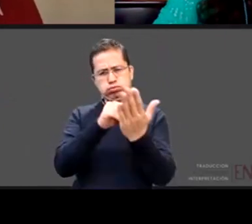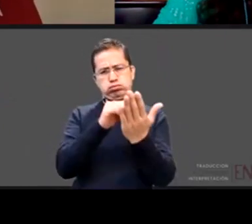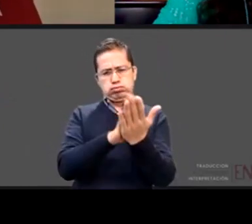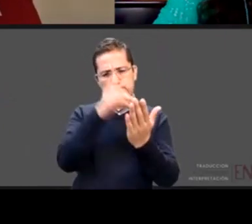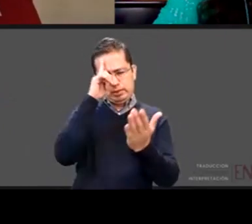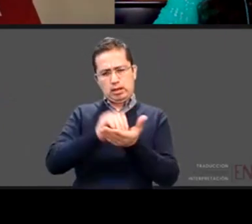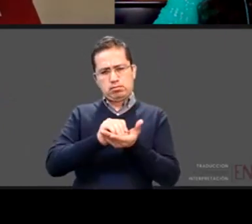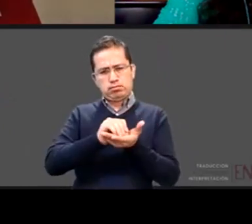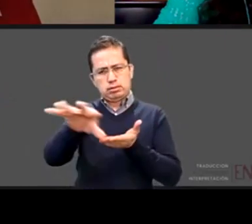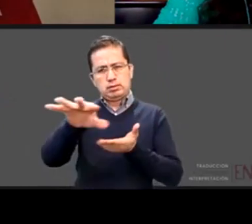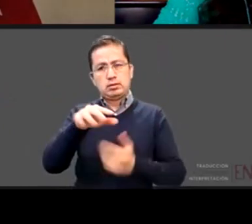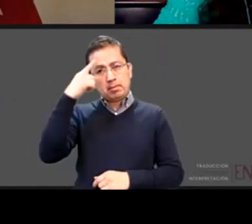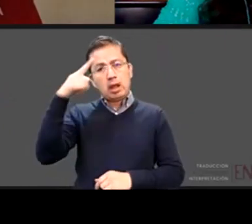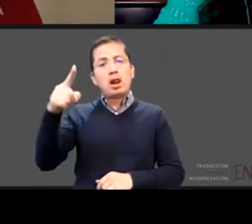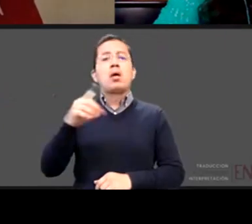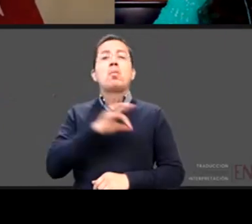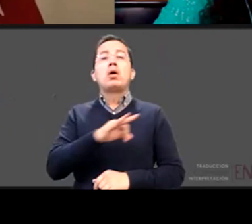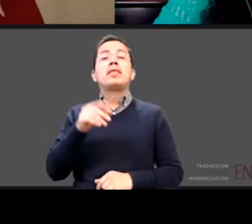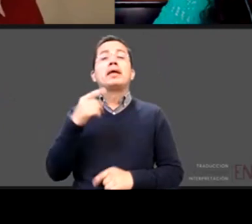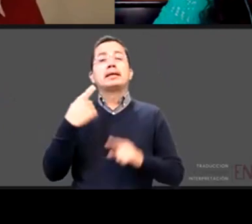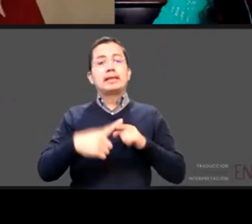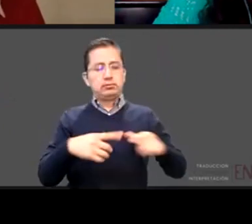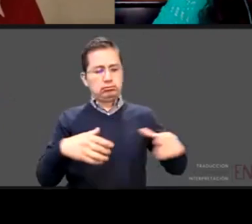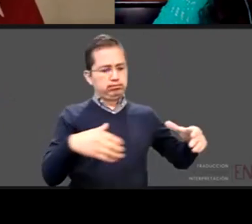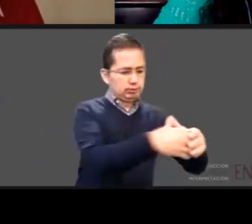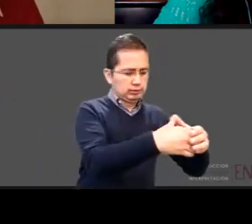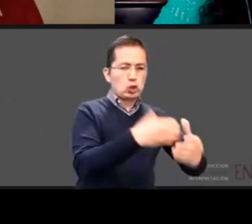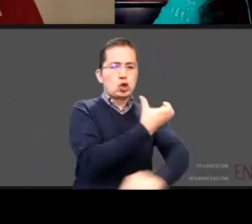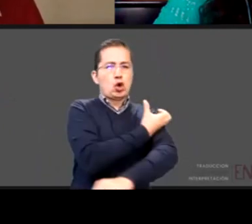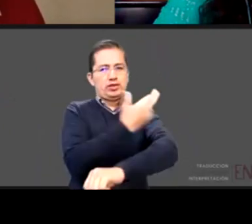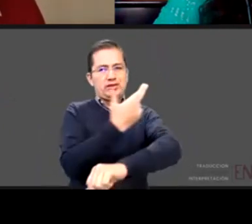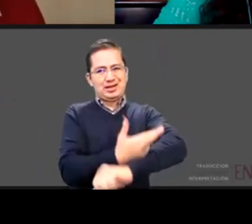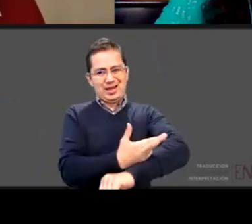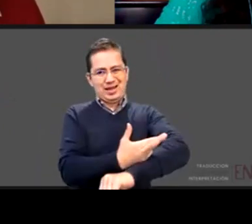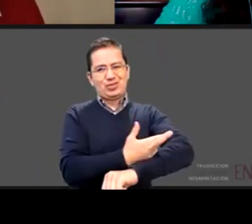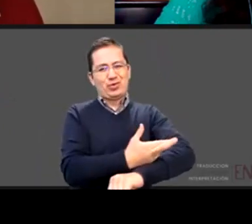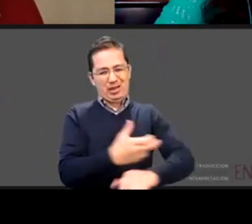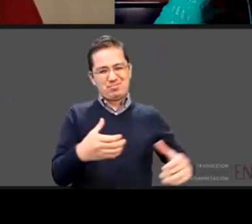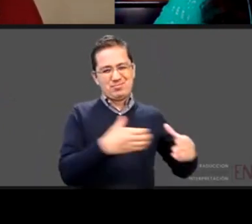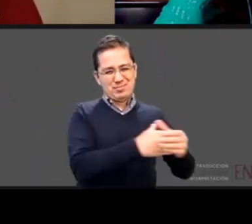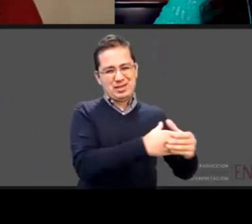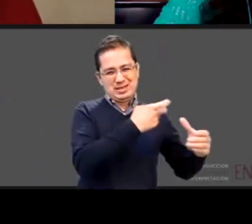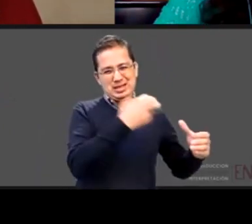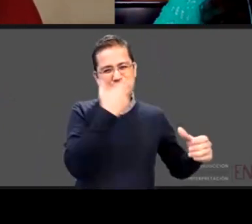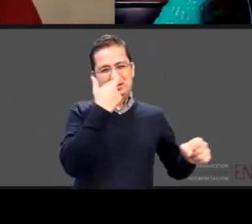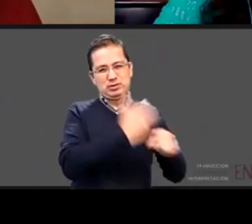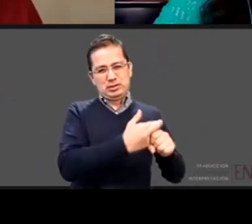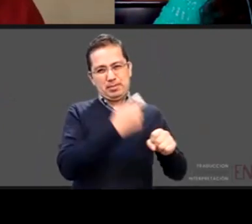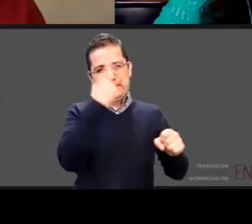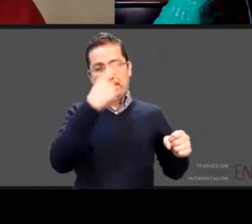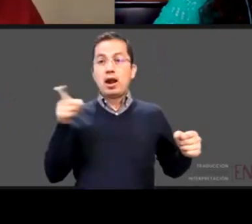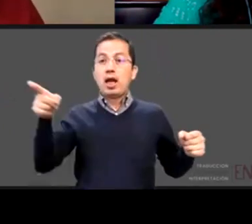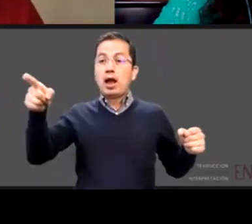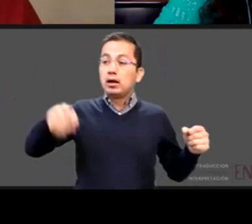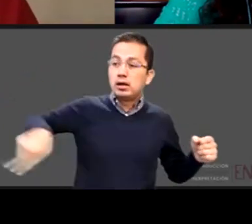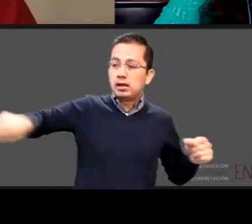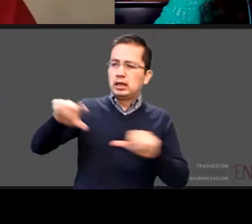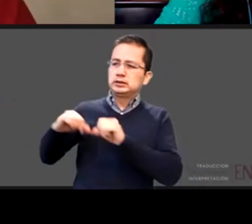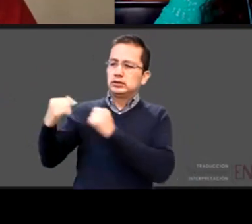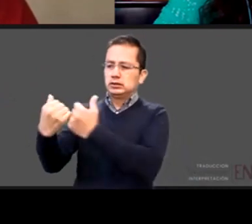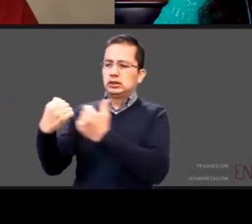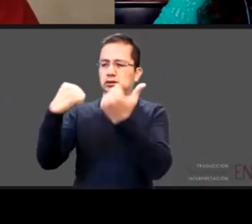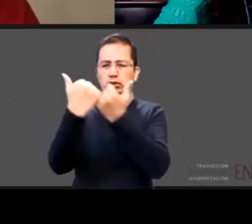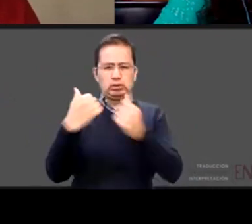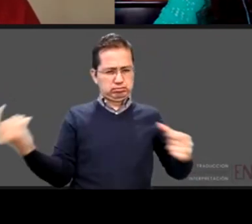dirigirse a la coordinadora de movilización que es la persona que hace digamos la incorporación de las organizaciones y